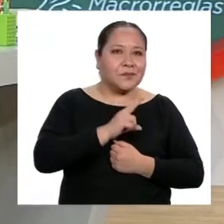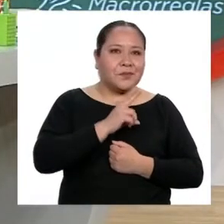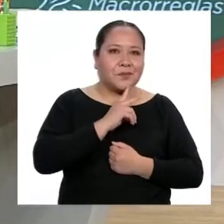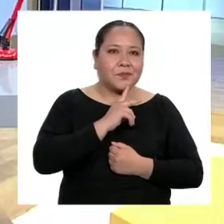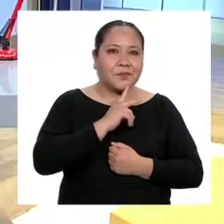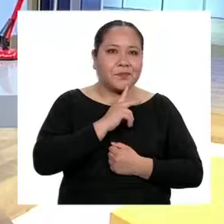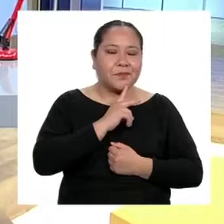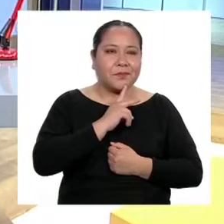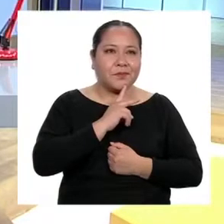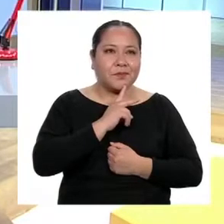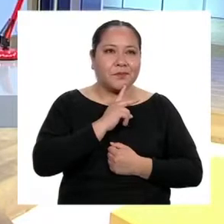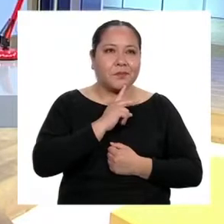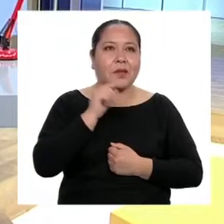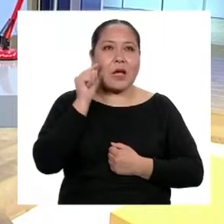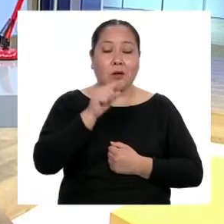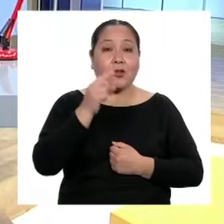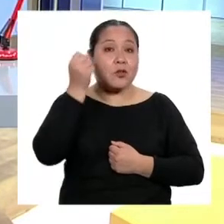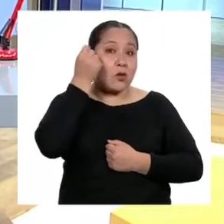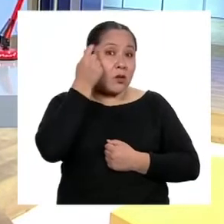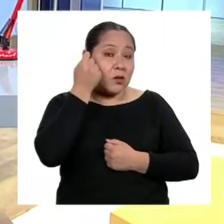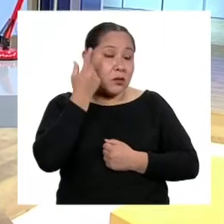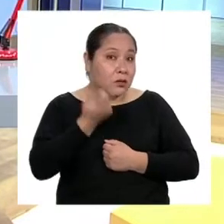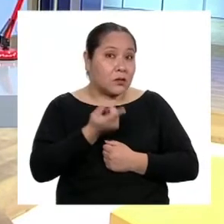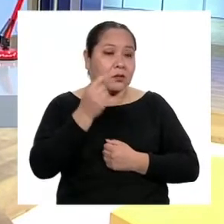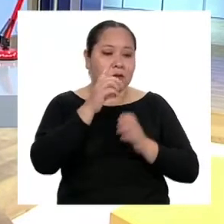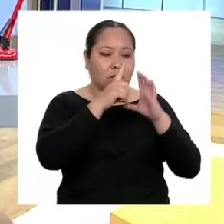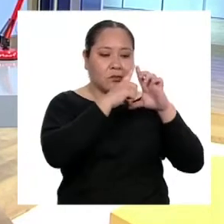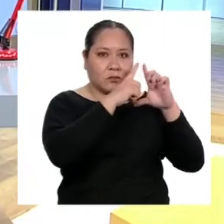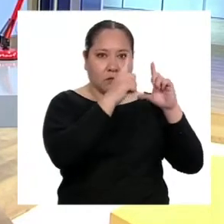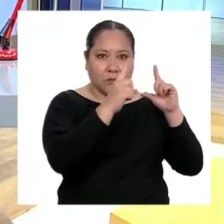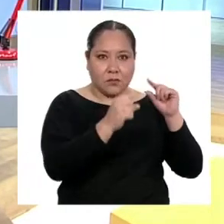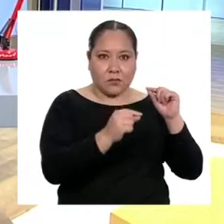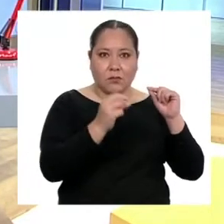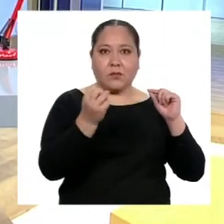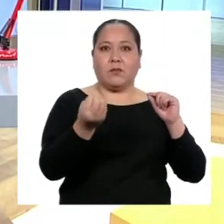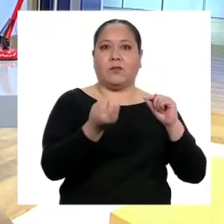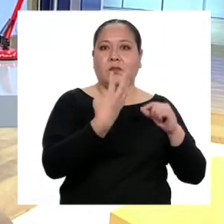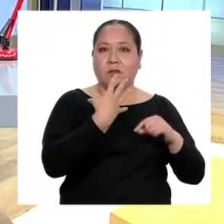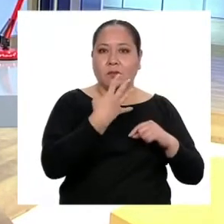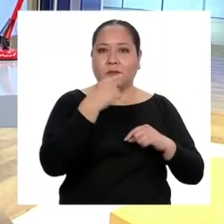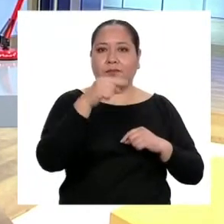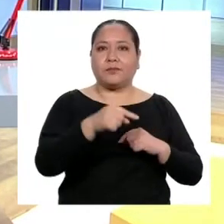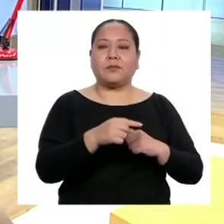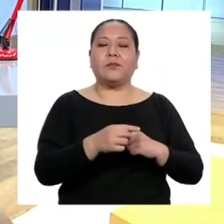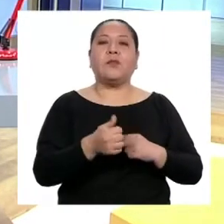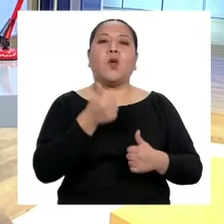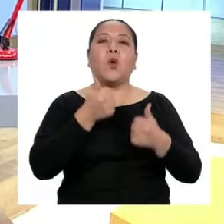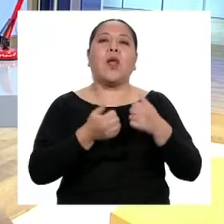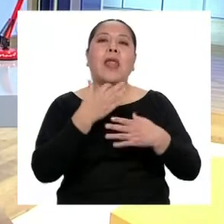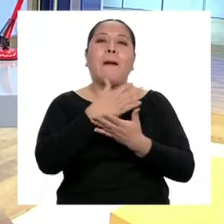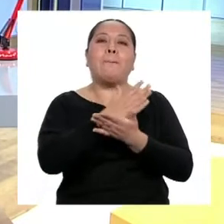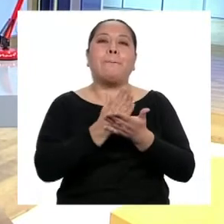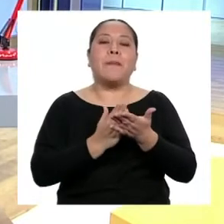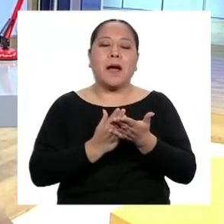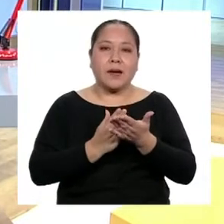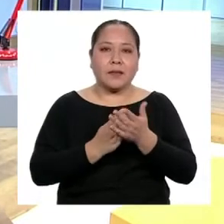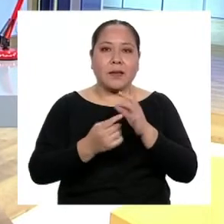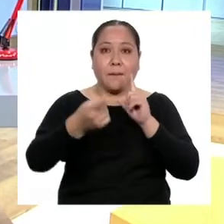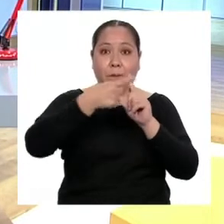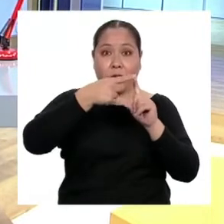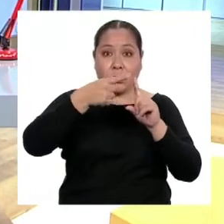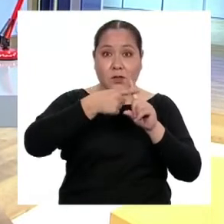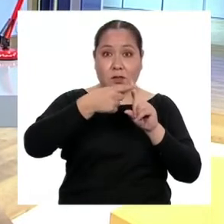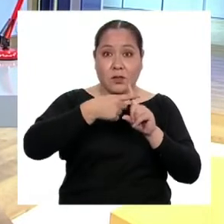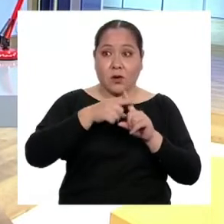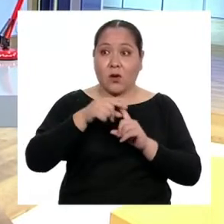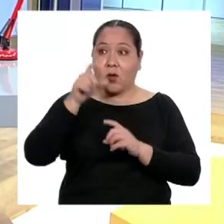por lo que yo entiendo, el párrafo nos habla del efecto positivo que ocurre cuando las personas